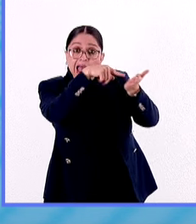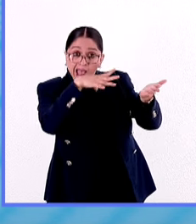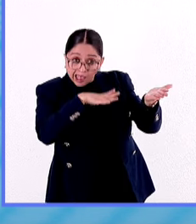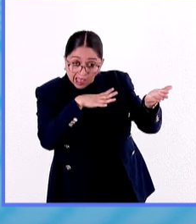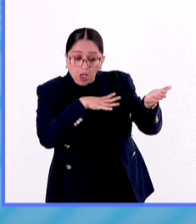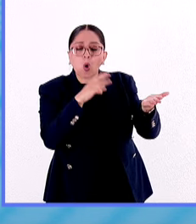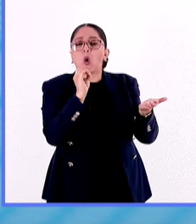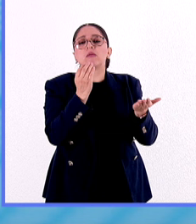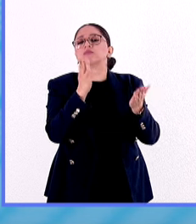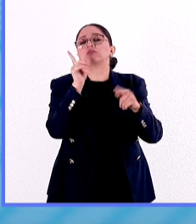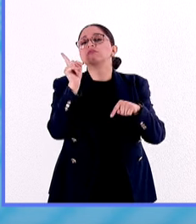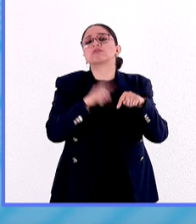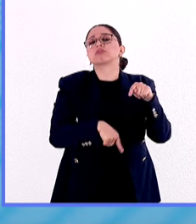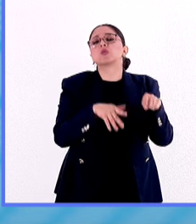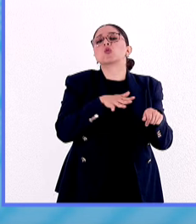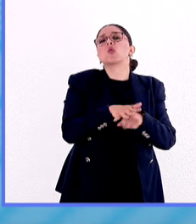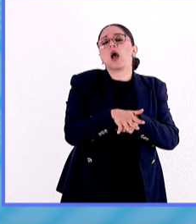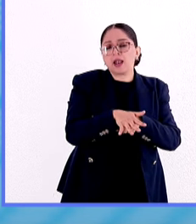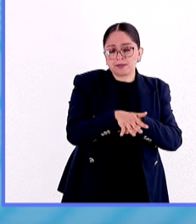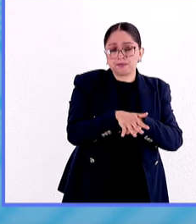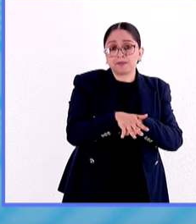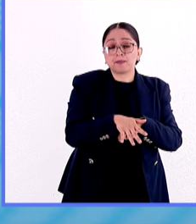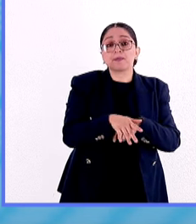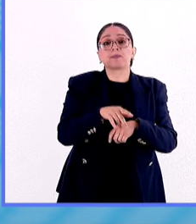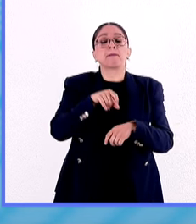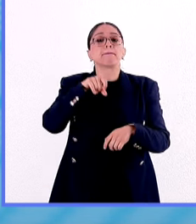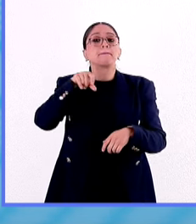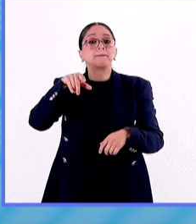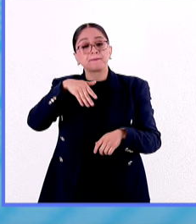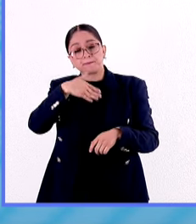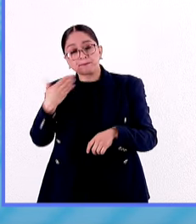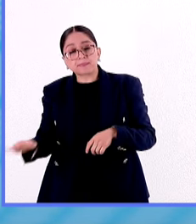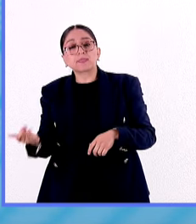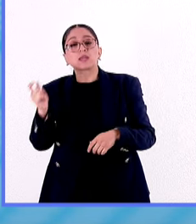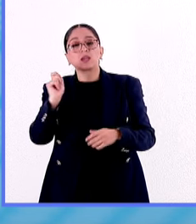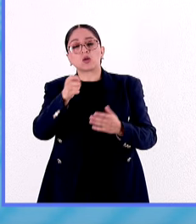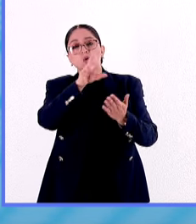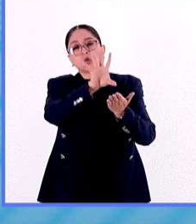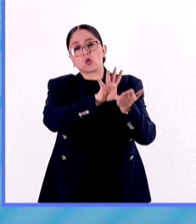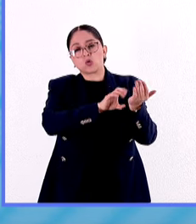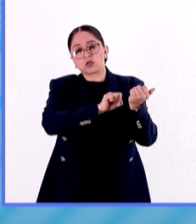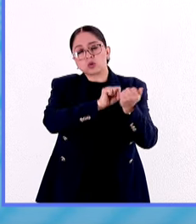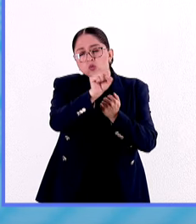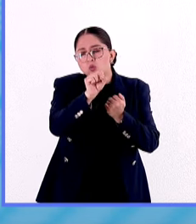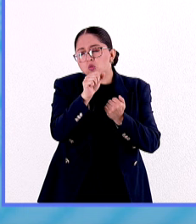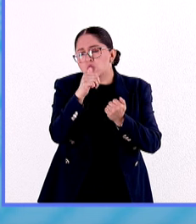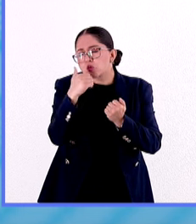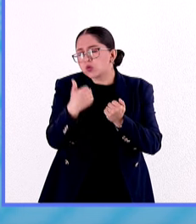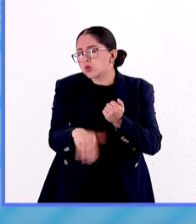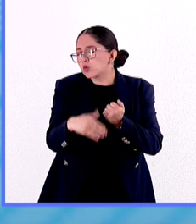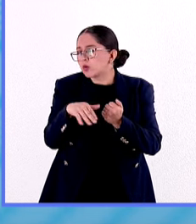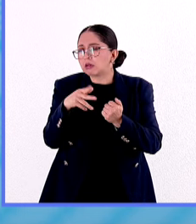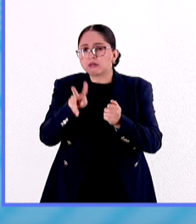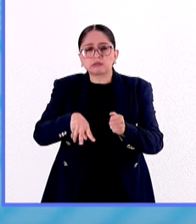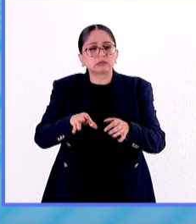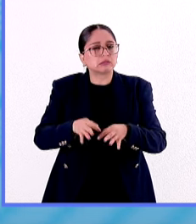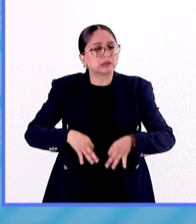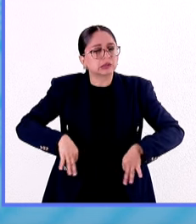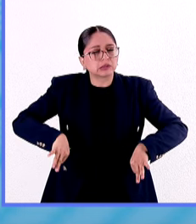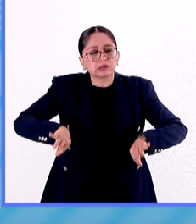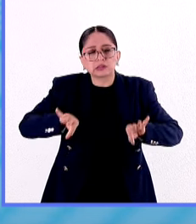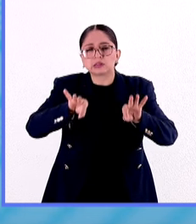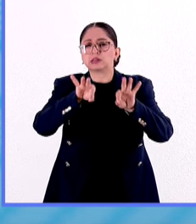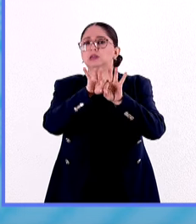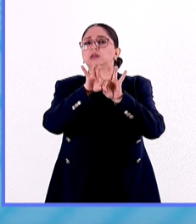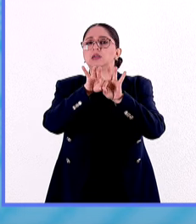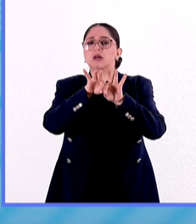de la importancia de reconocer que nuestra historia constitucional ha sido muy rica y que